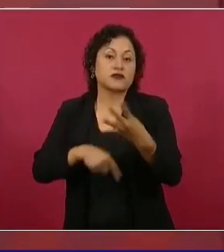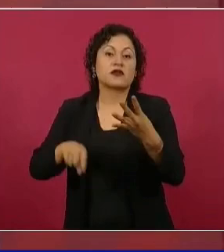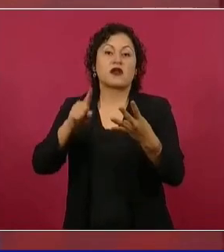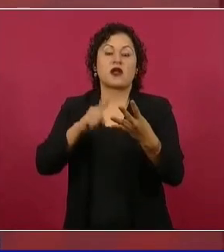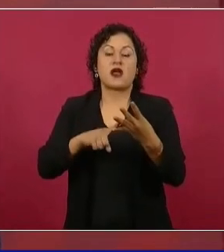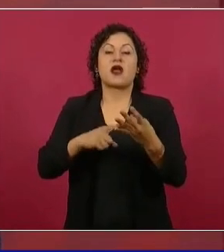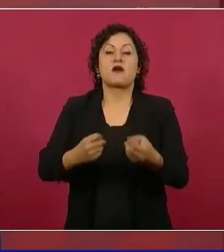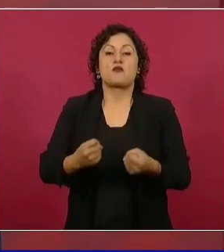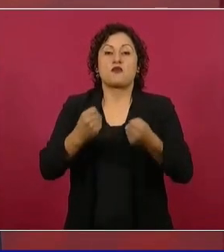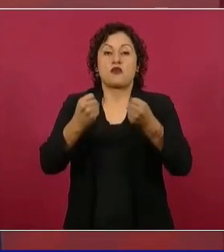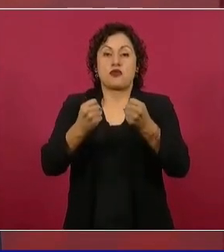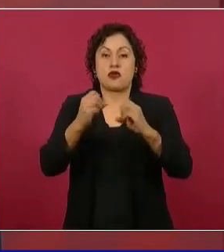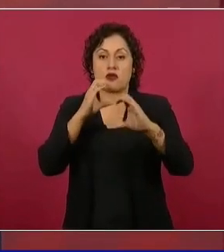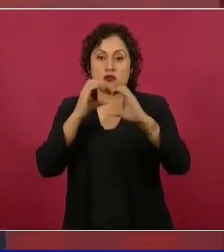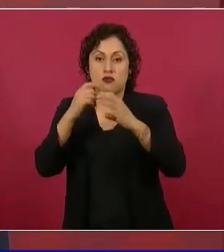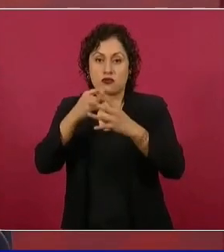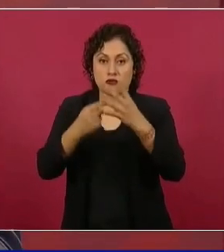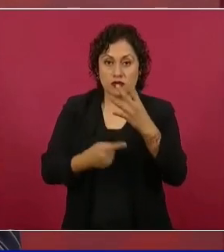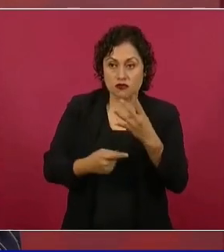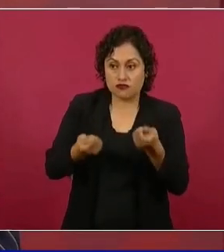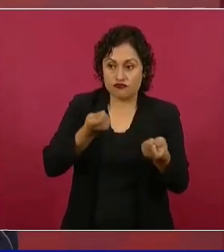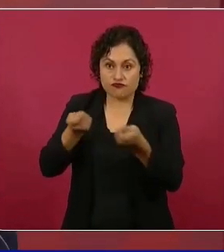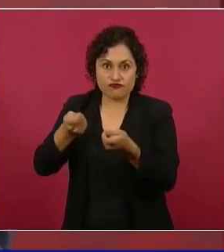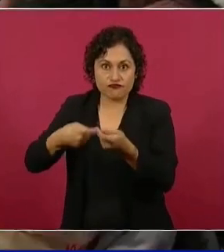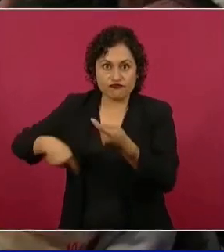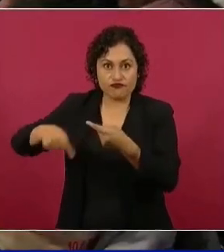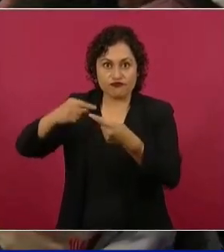mediático, así era.